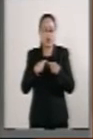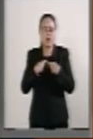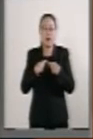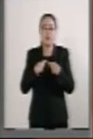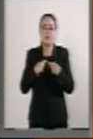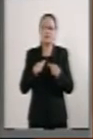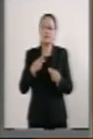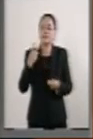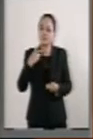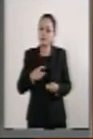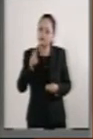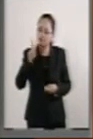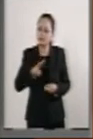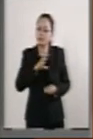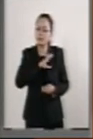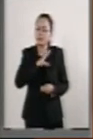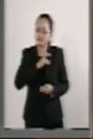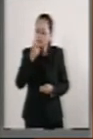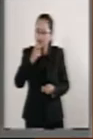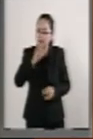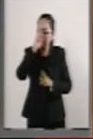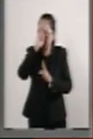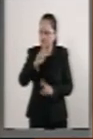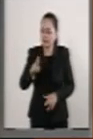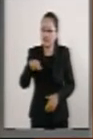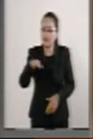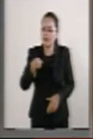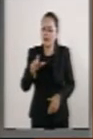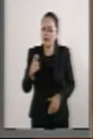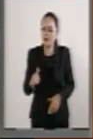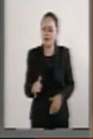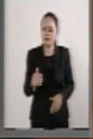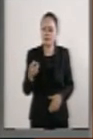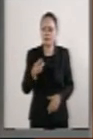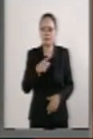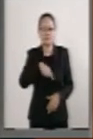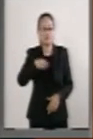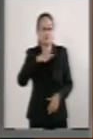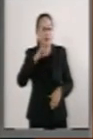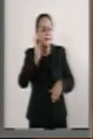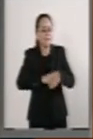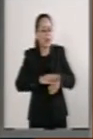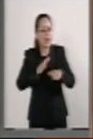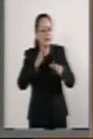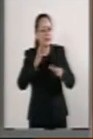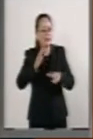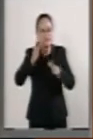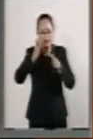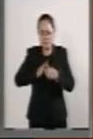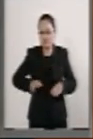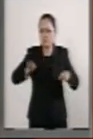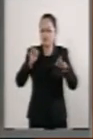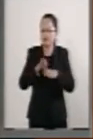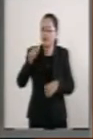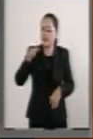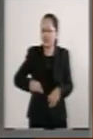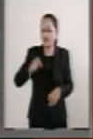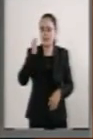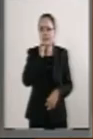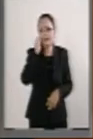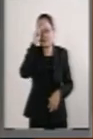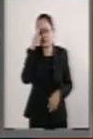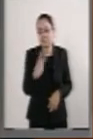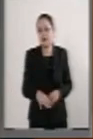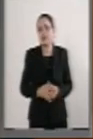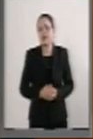apreciable, Meli. Es muy apreciable. De las personalidades más apreciables que hay en el Senado. Es